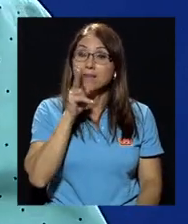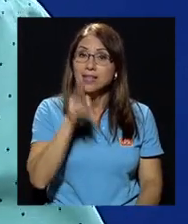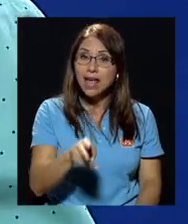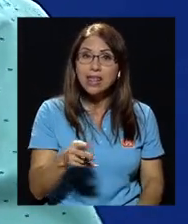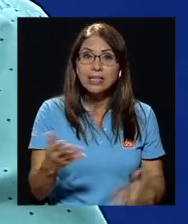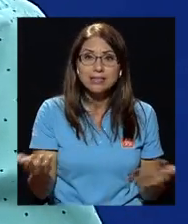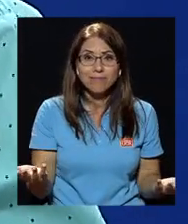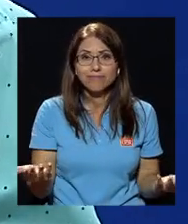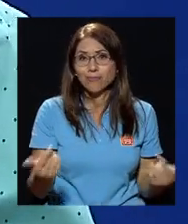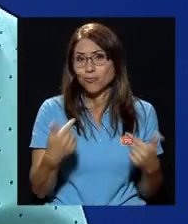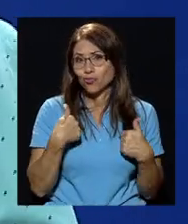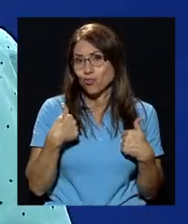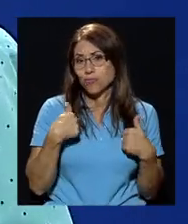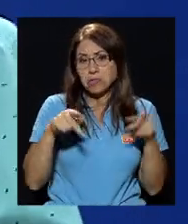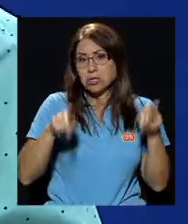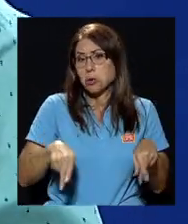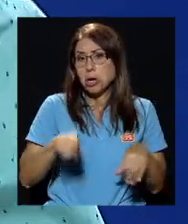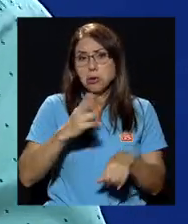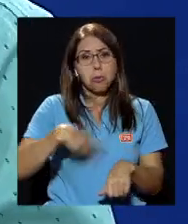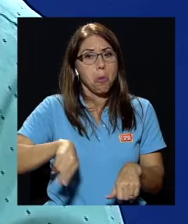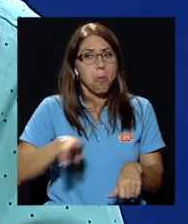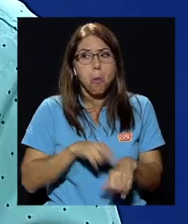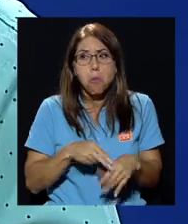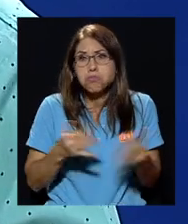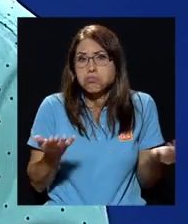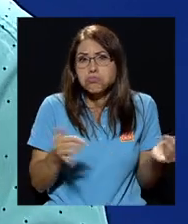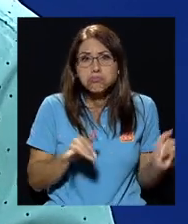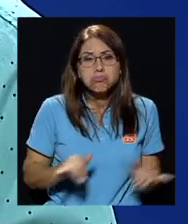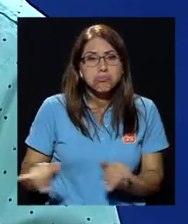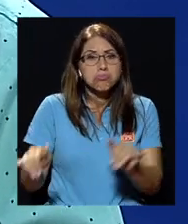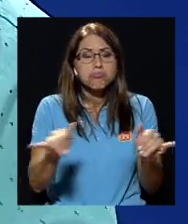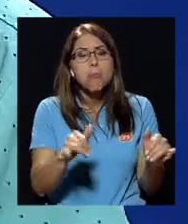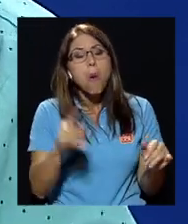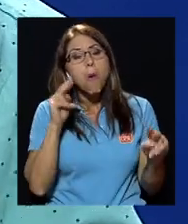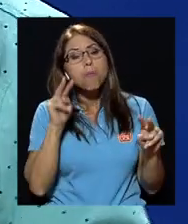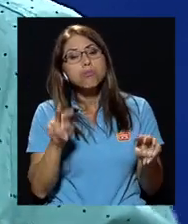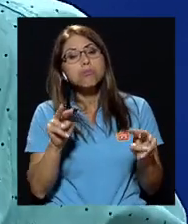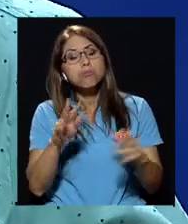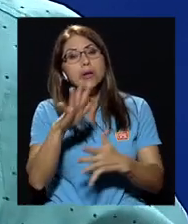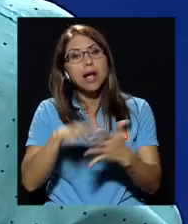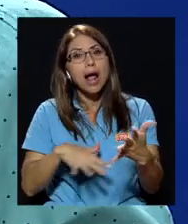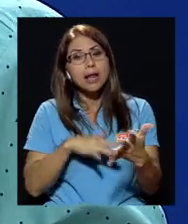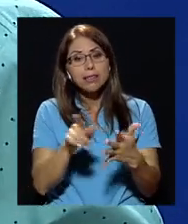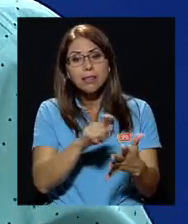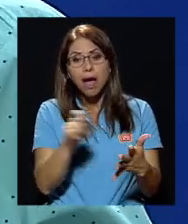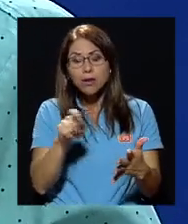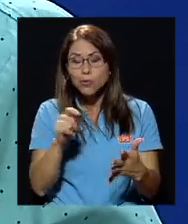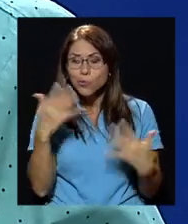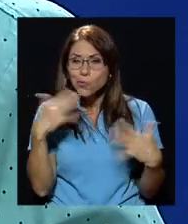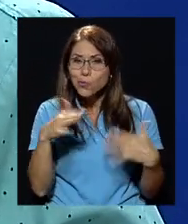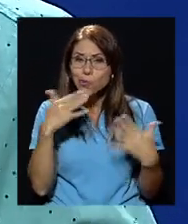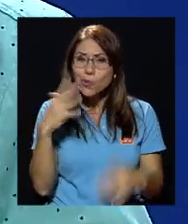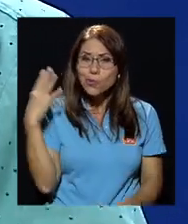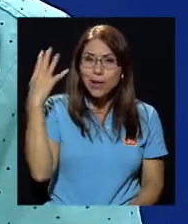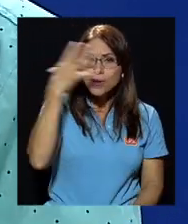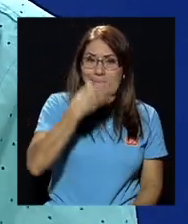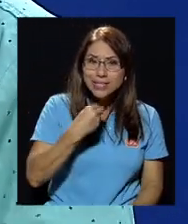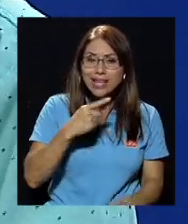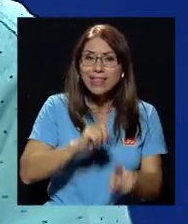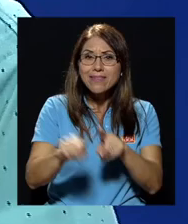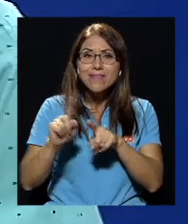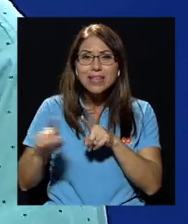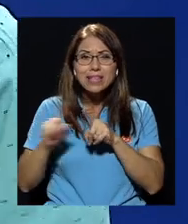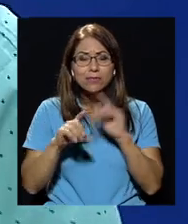comunes, yo de persona común y silvestre, el calendario me parece a que es una belleza, hay una serie de fotografías, de